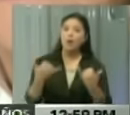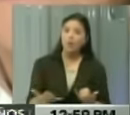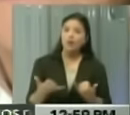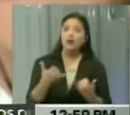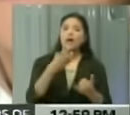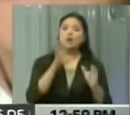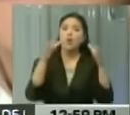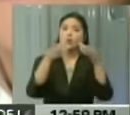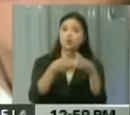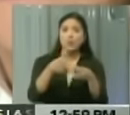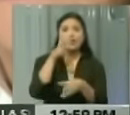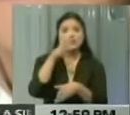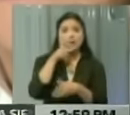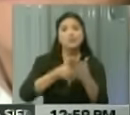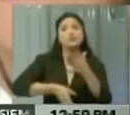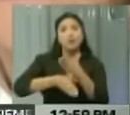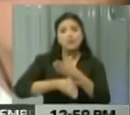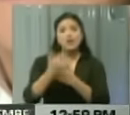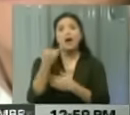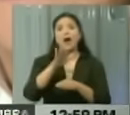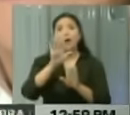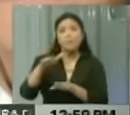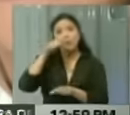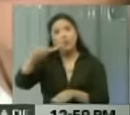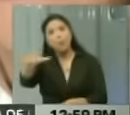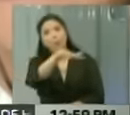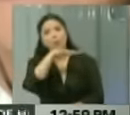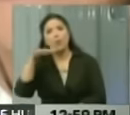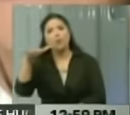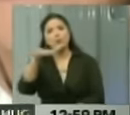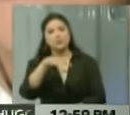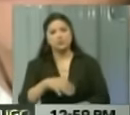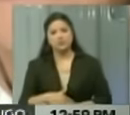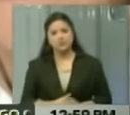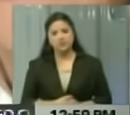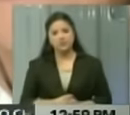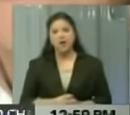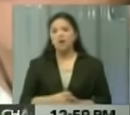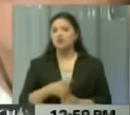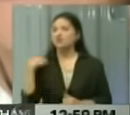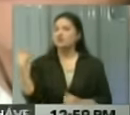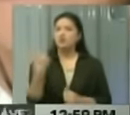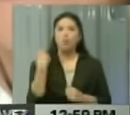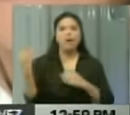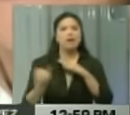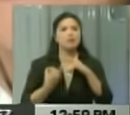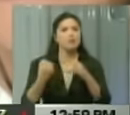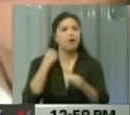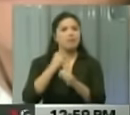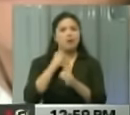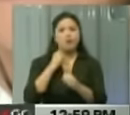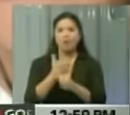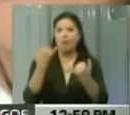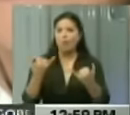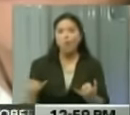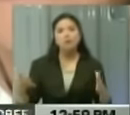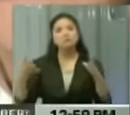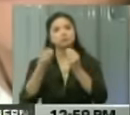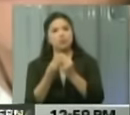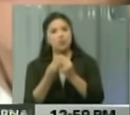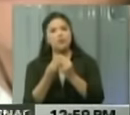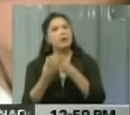los cuerpos de seguridad continuará en apoyo al pueblo de Tumeremo, y todas las instituciones están trabajando de la mano,